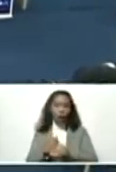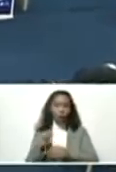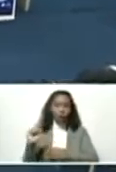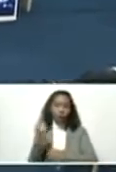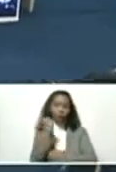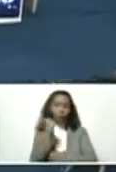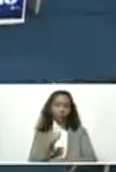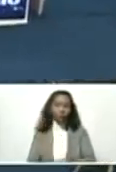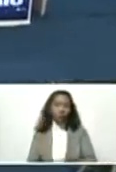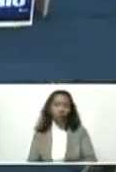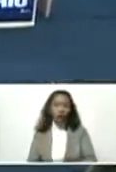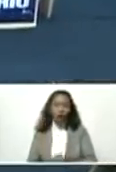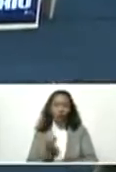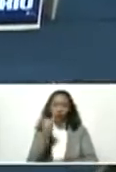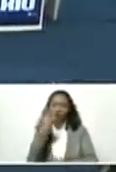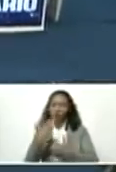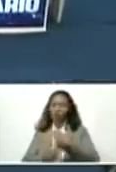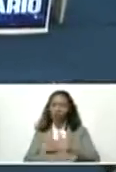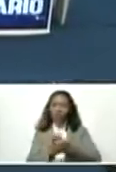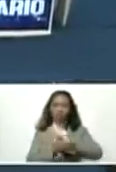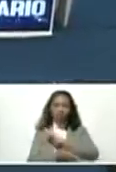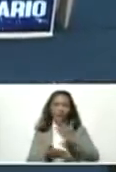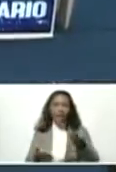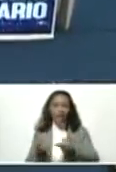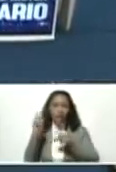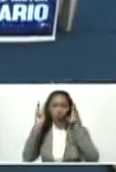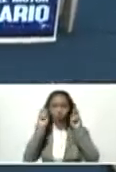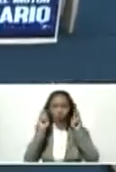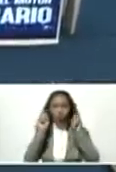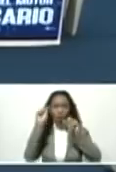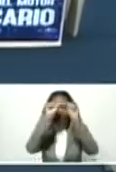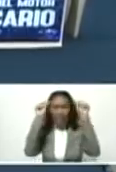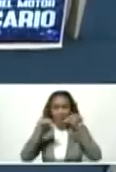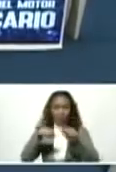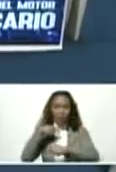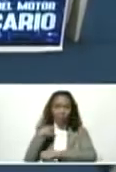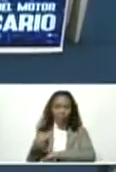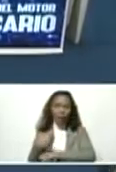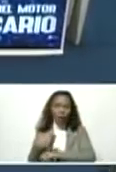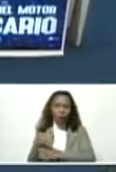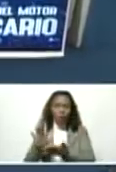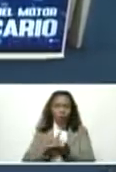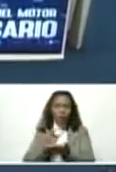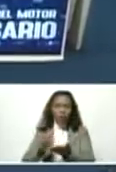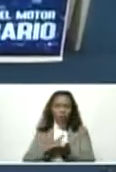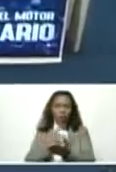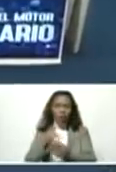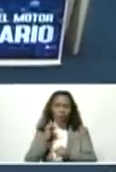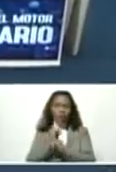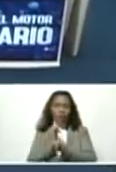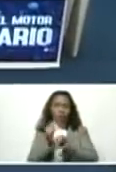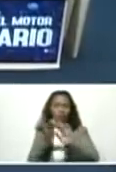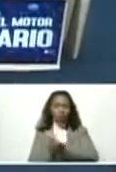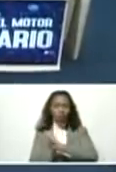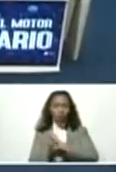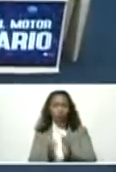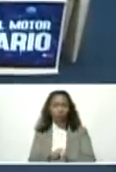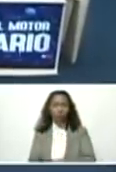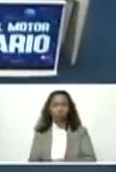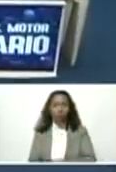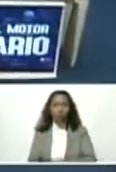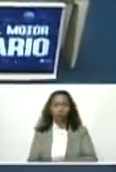¿Cuánto se ha avanzado en los nuevos sistemas de pago digitalizados con